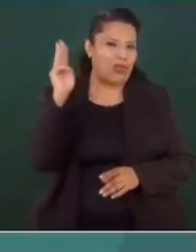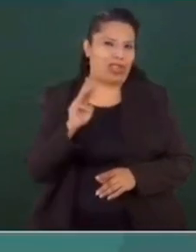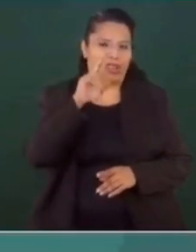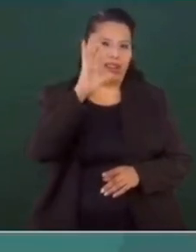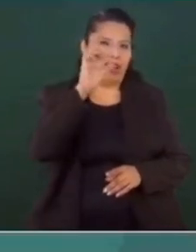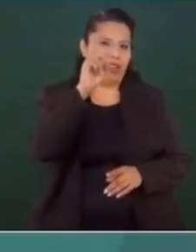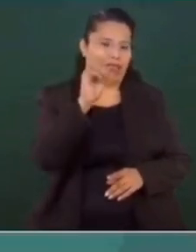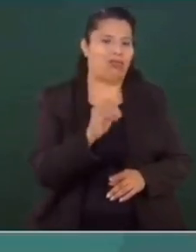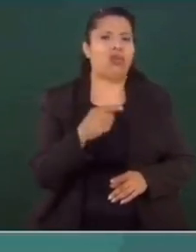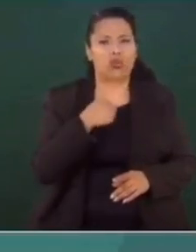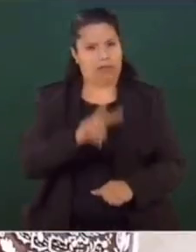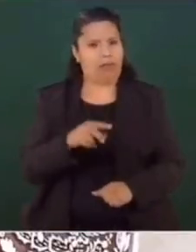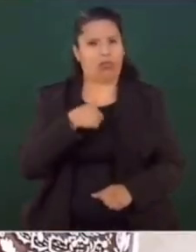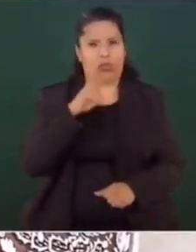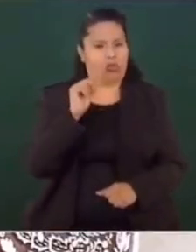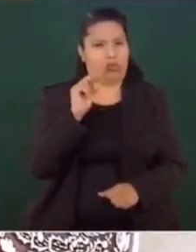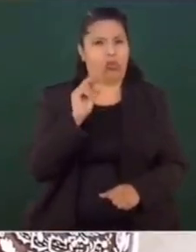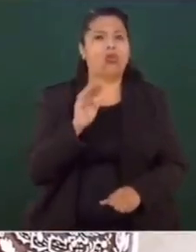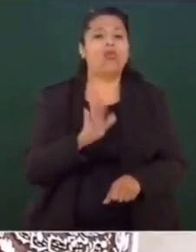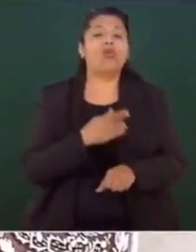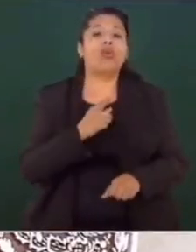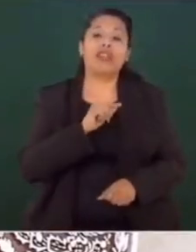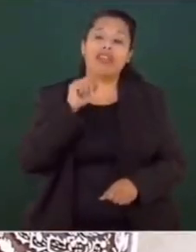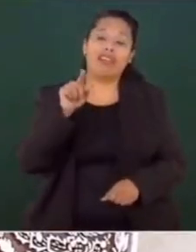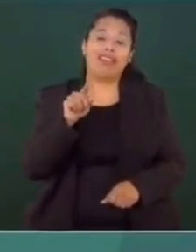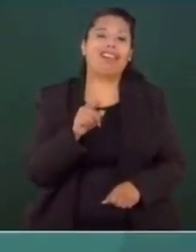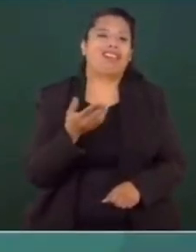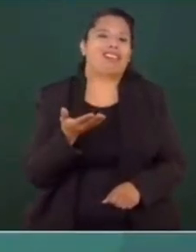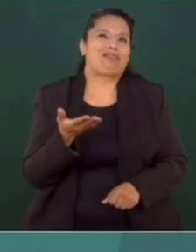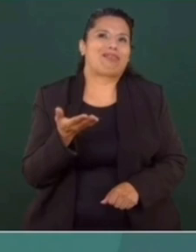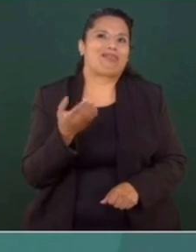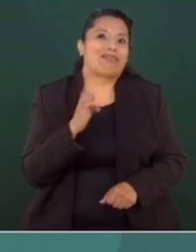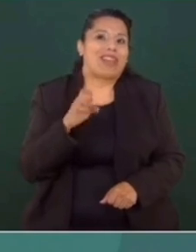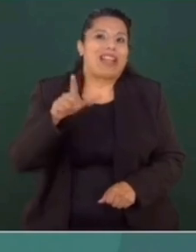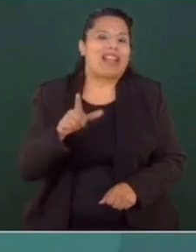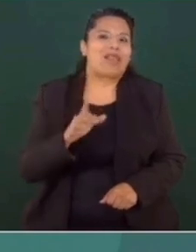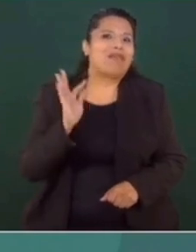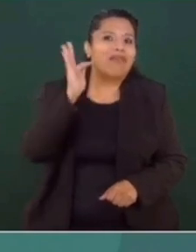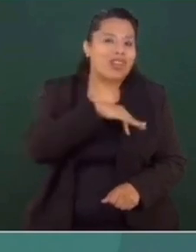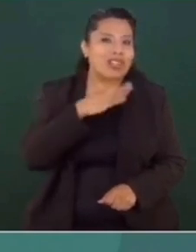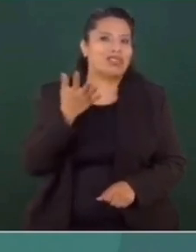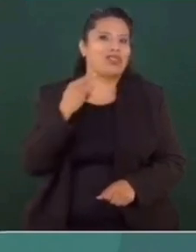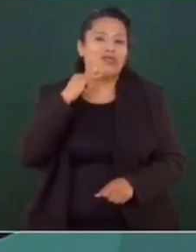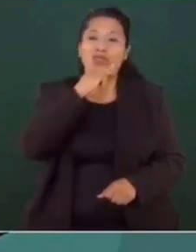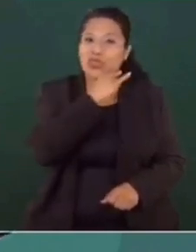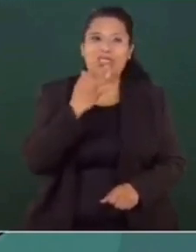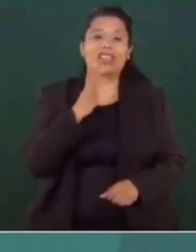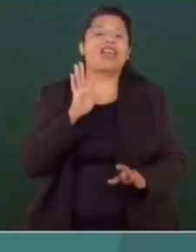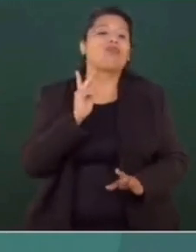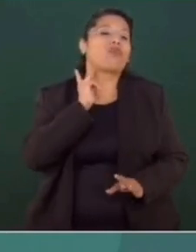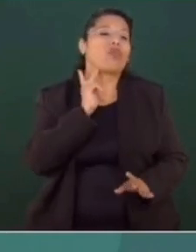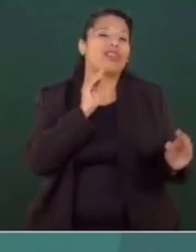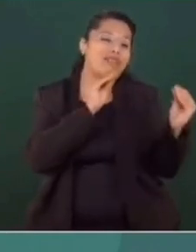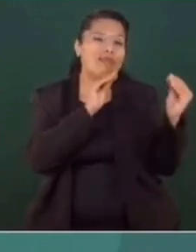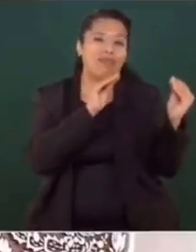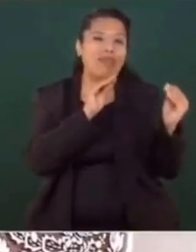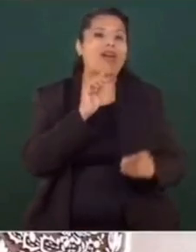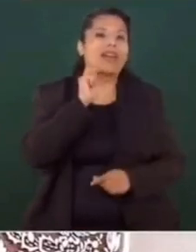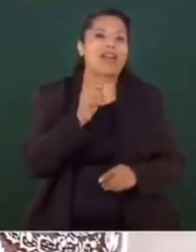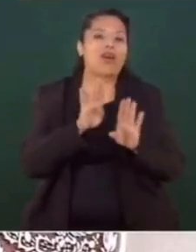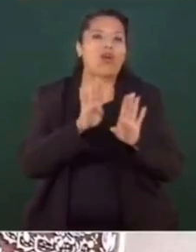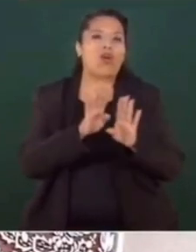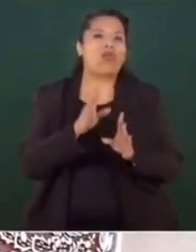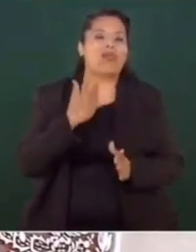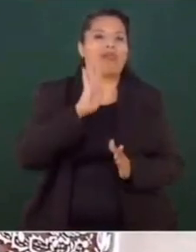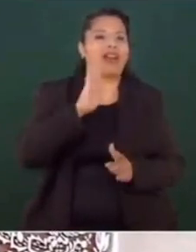No estoy de acuerdo, desde luego, con su postura. Porque está avalando la falsedad, la hipocresía y la politiquería del